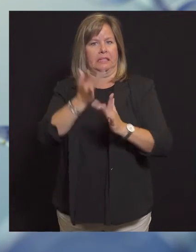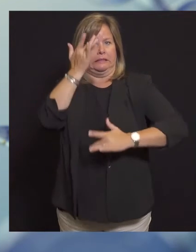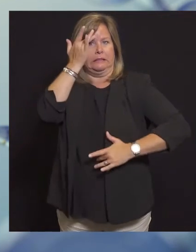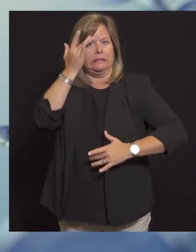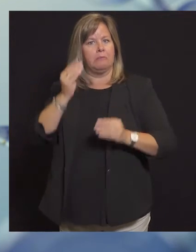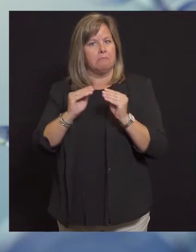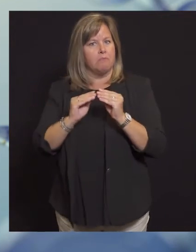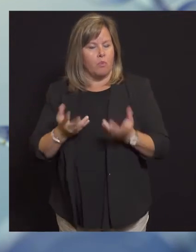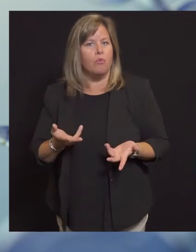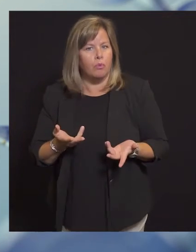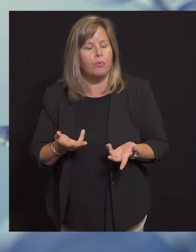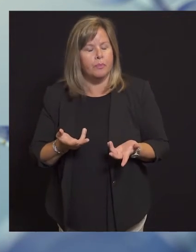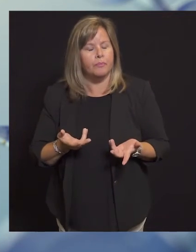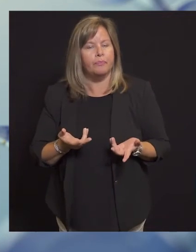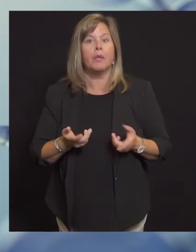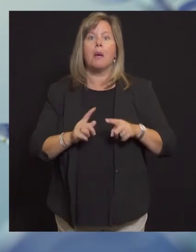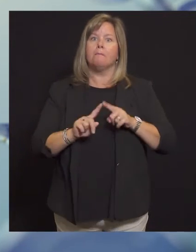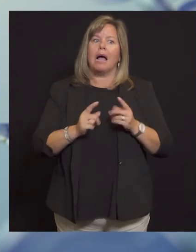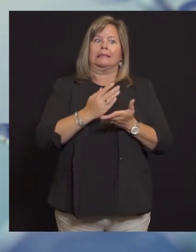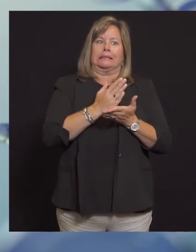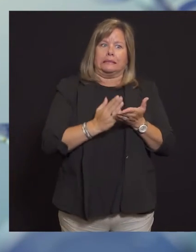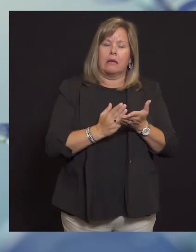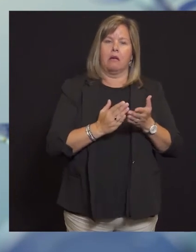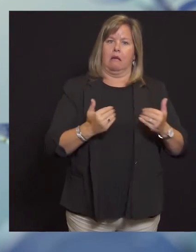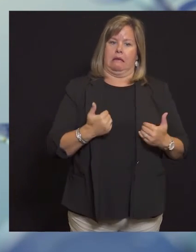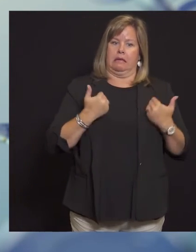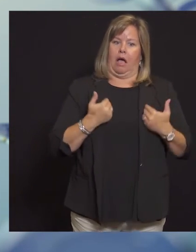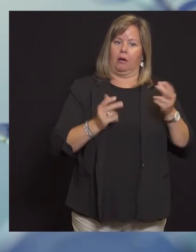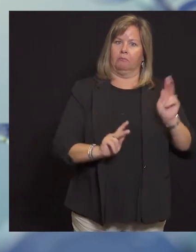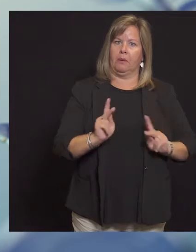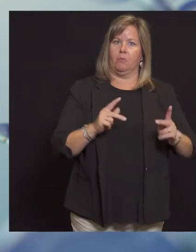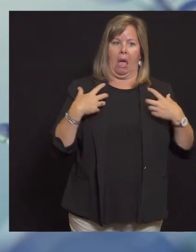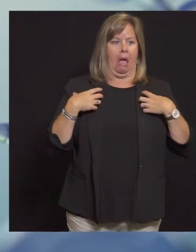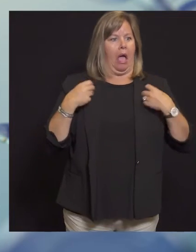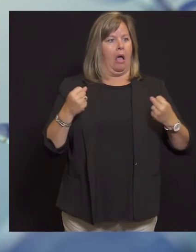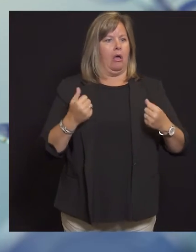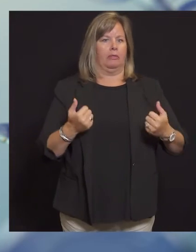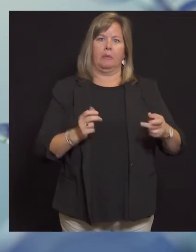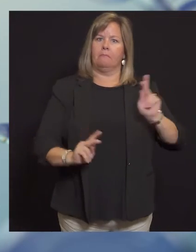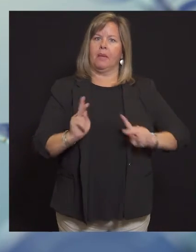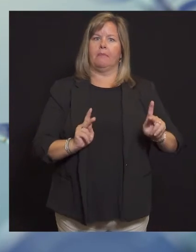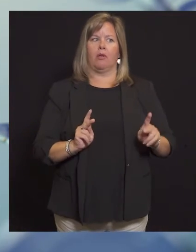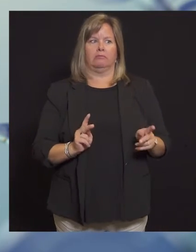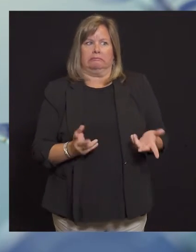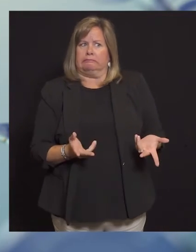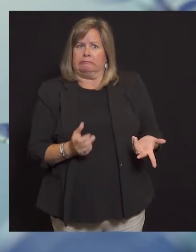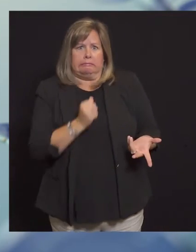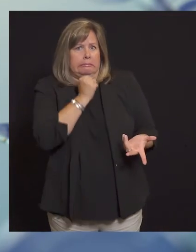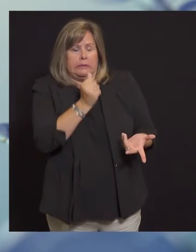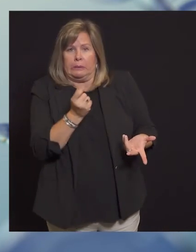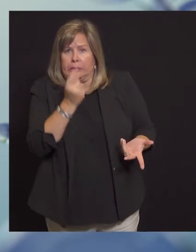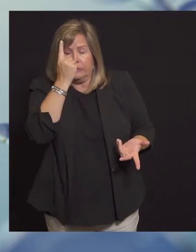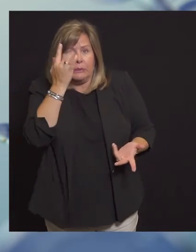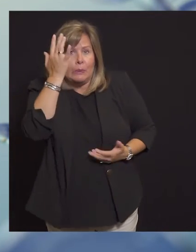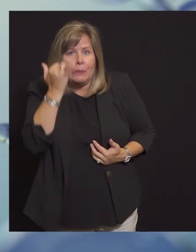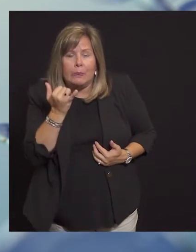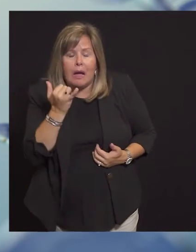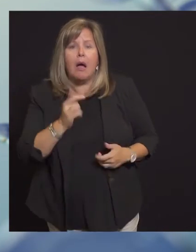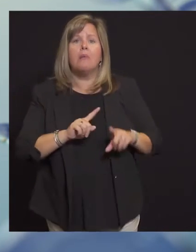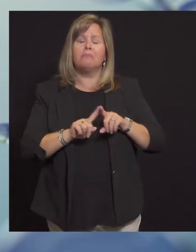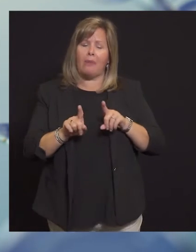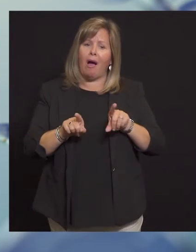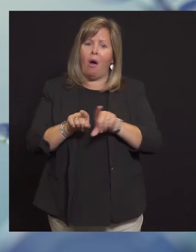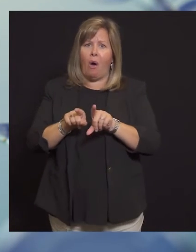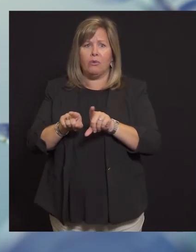comprometidas o tienen otras condiciones subsegentes son más susceptibles, pero también estamos viendo que algunas personas más jóvenes o